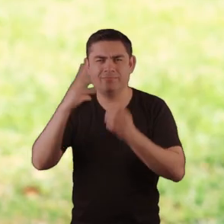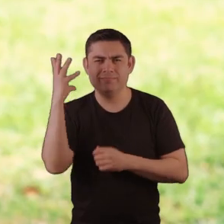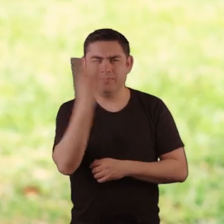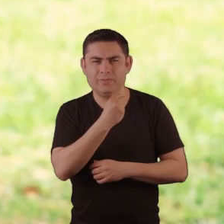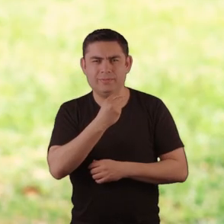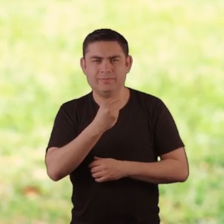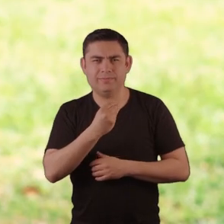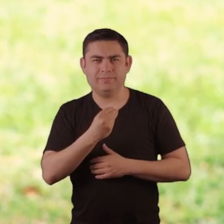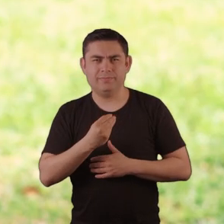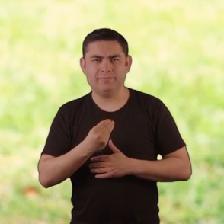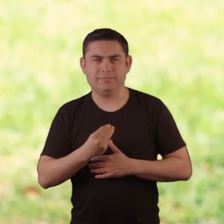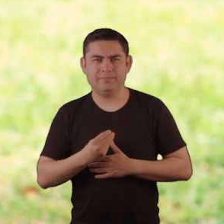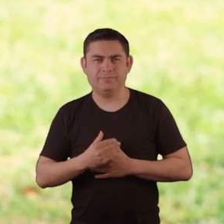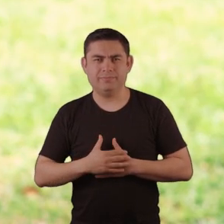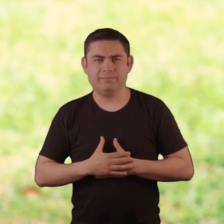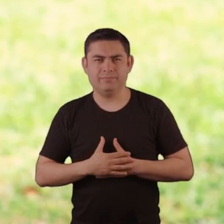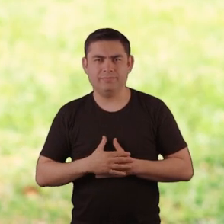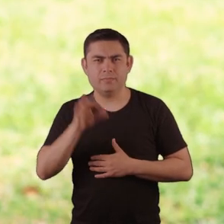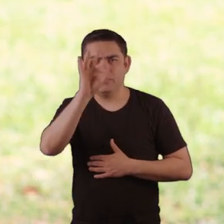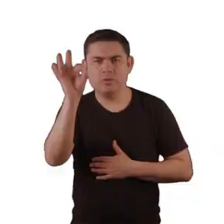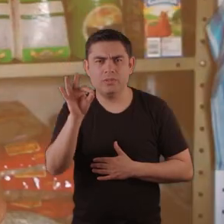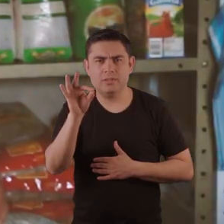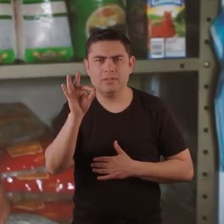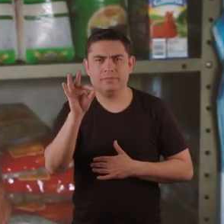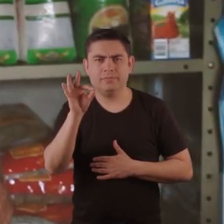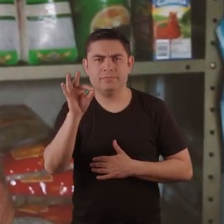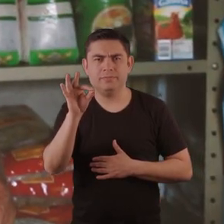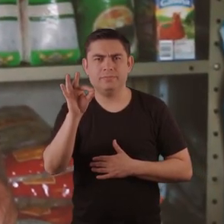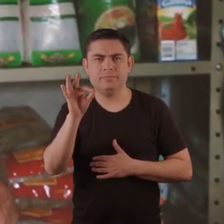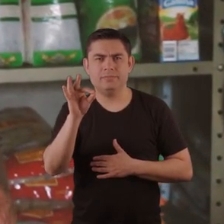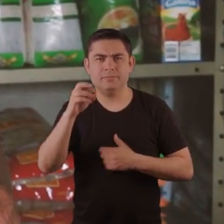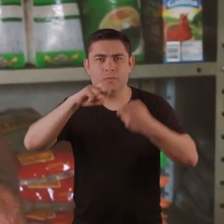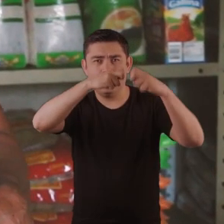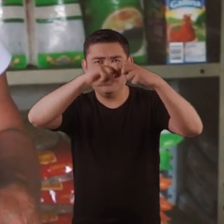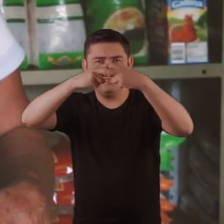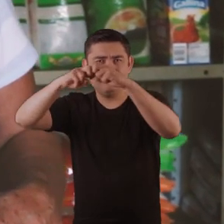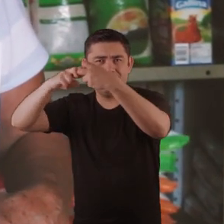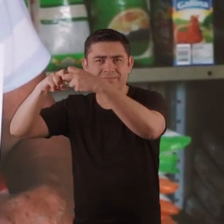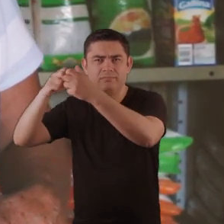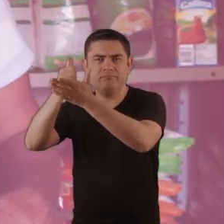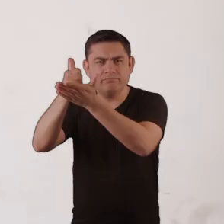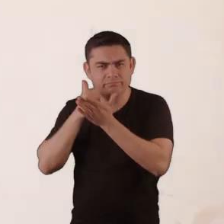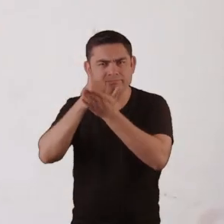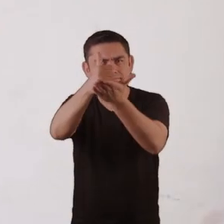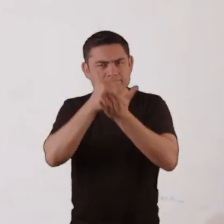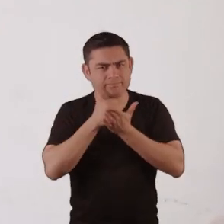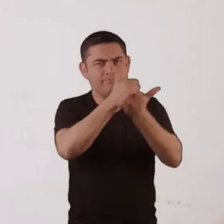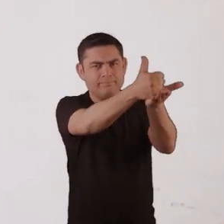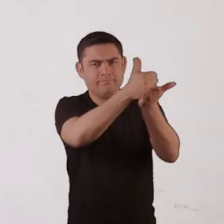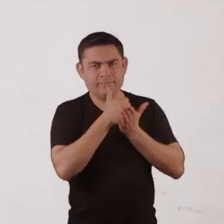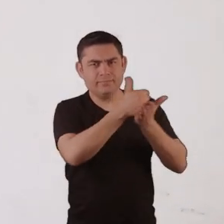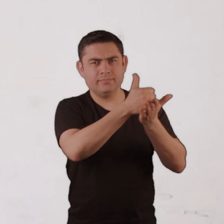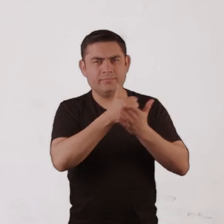El contacto que yo tengo con estas personas es bastante frecuente y bastante bonito, puesto que nos sirve para ayudarnos